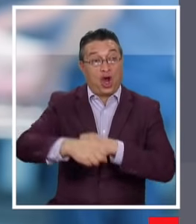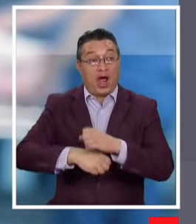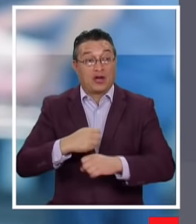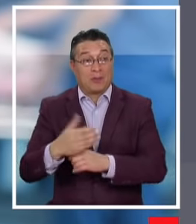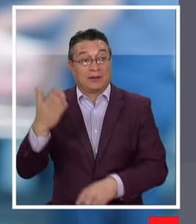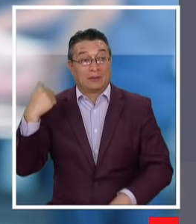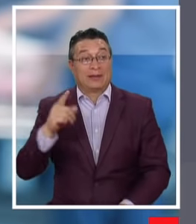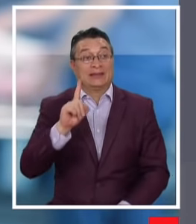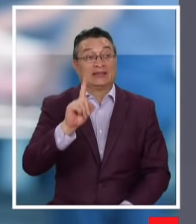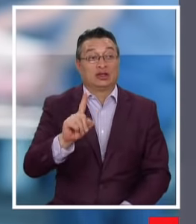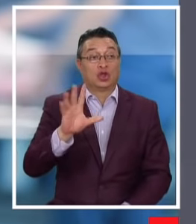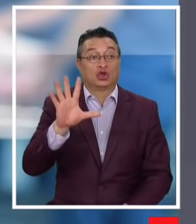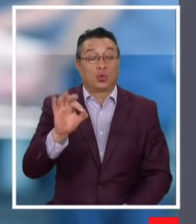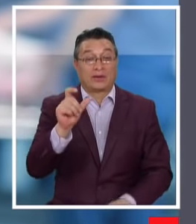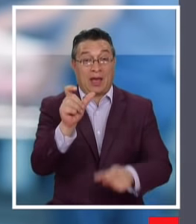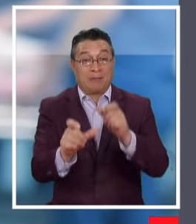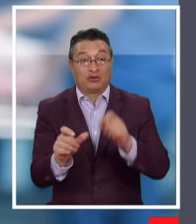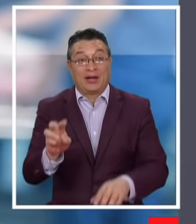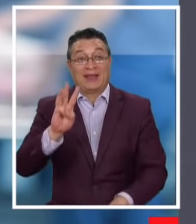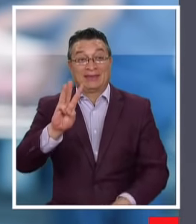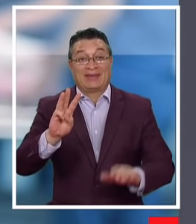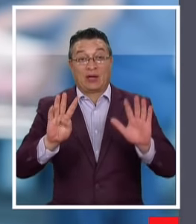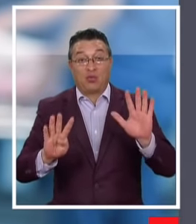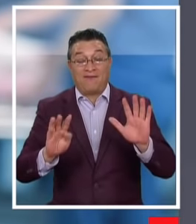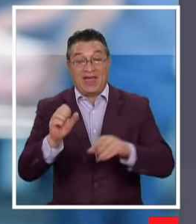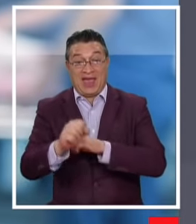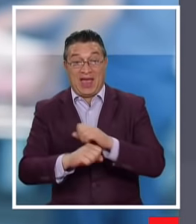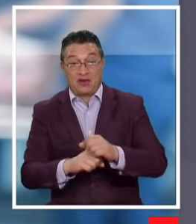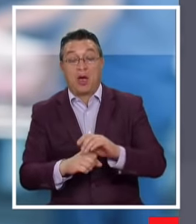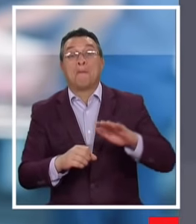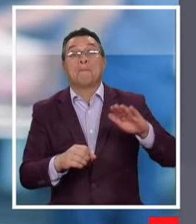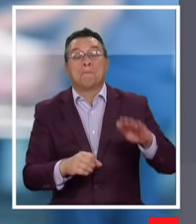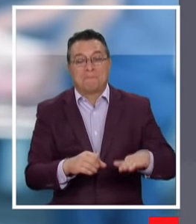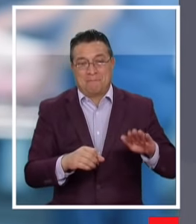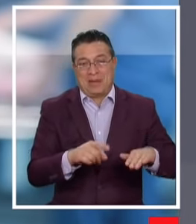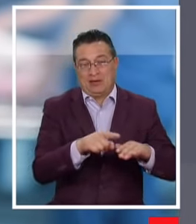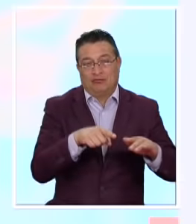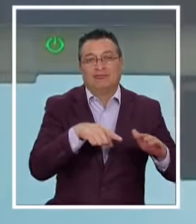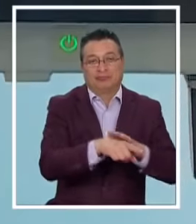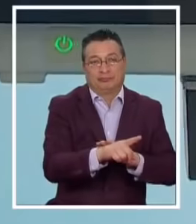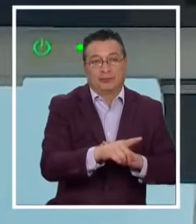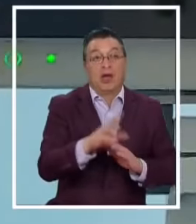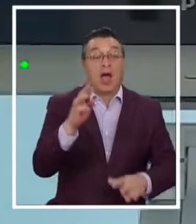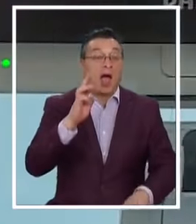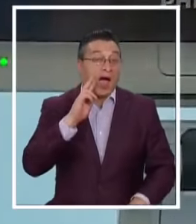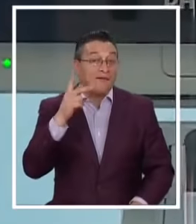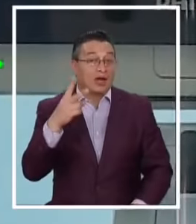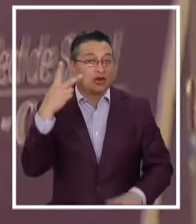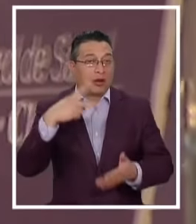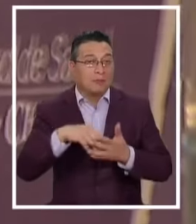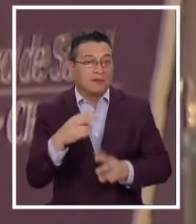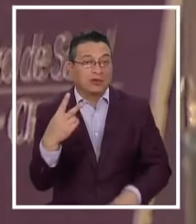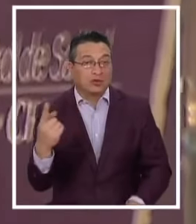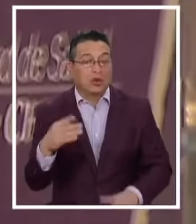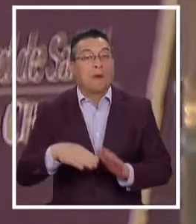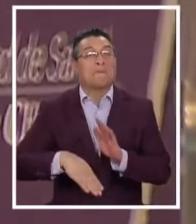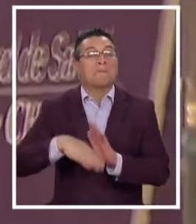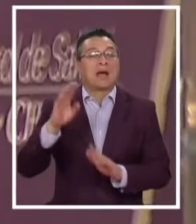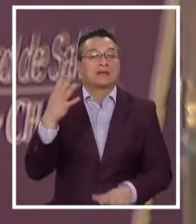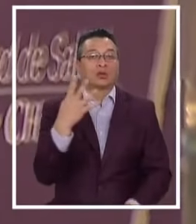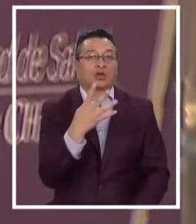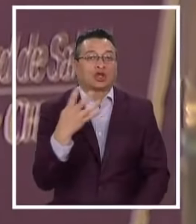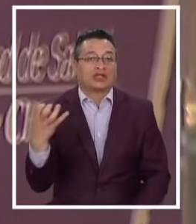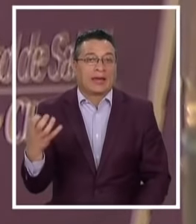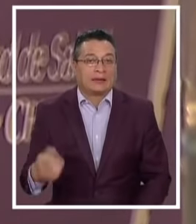150 personas De 39 años O menos Habían sido hospitalizadas En abril de 2021 Son más de 400